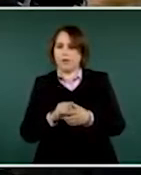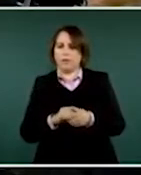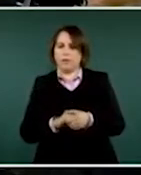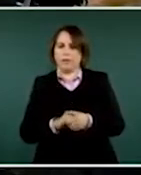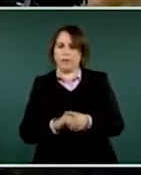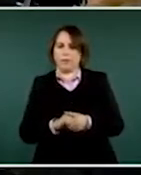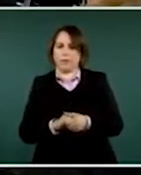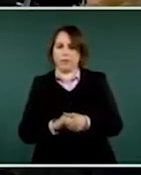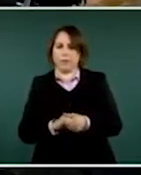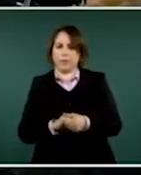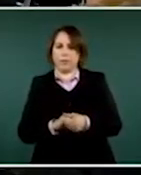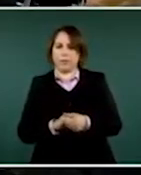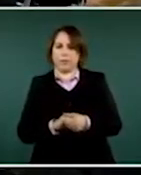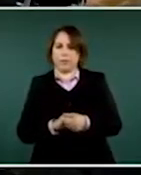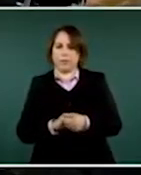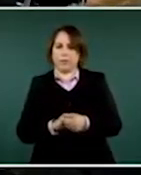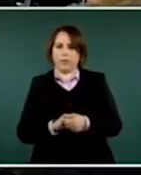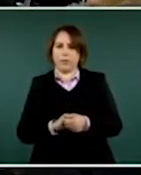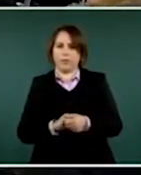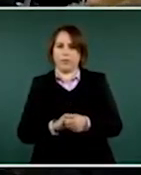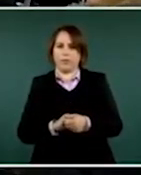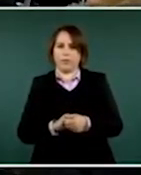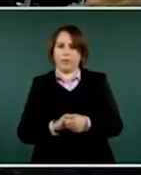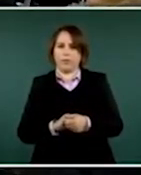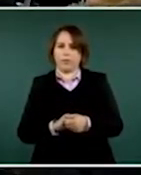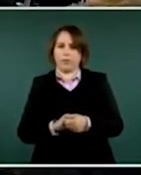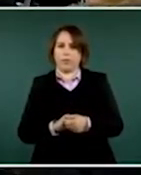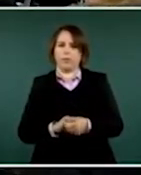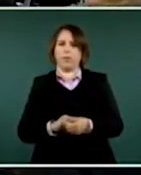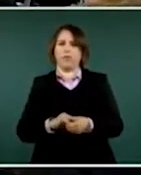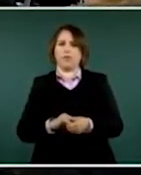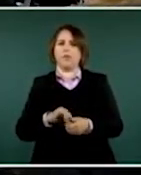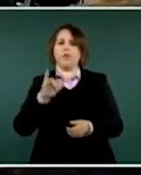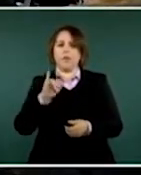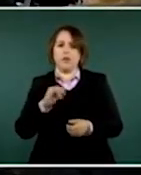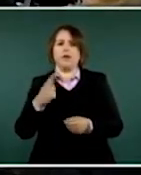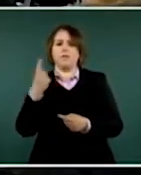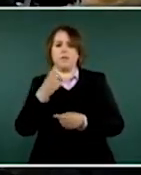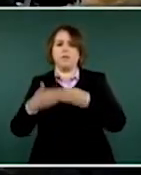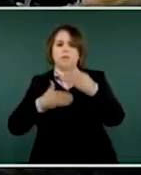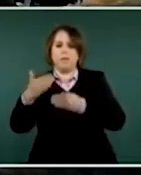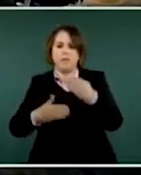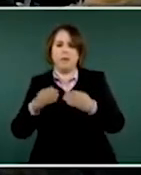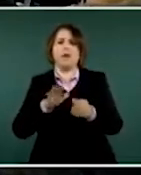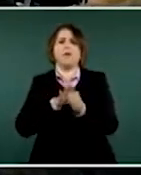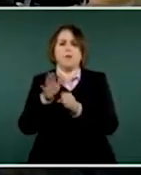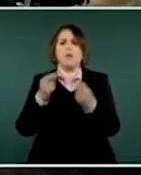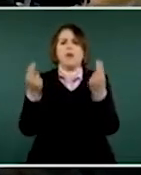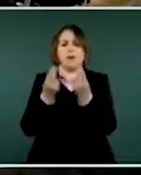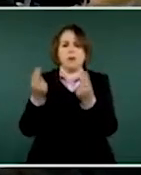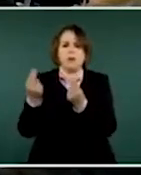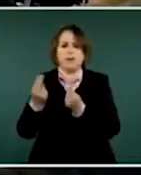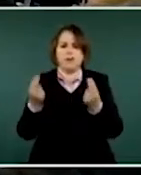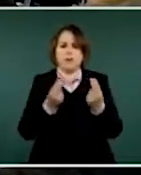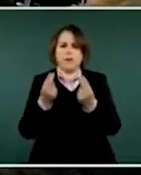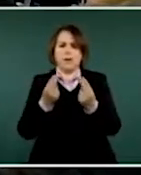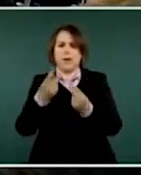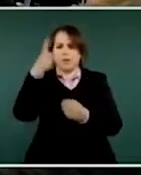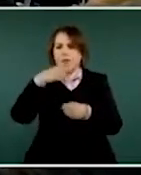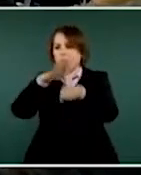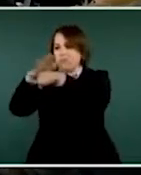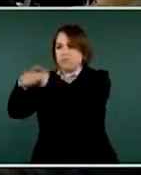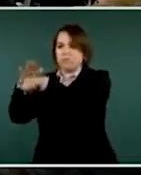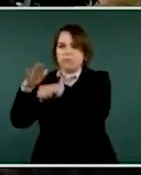analizando no ha arrojado una necesidad de elevar el nivel de alerta, sigue